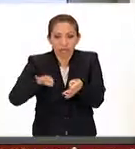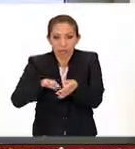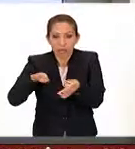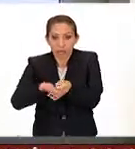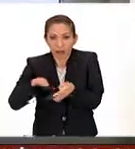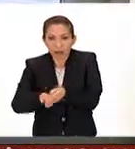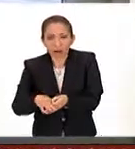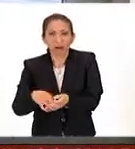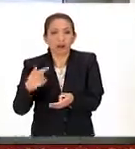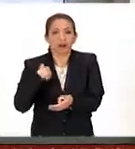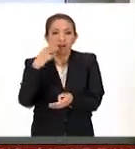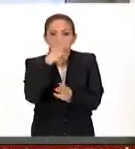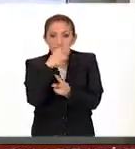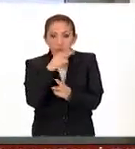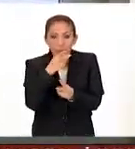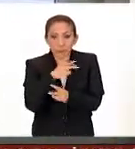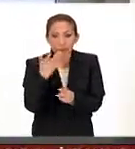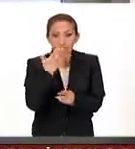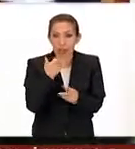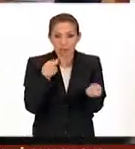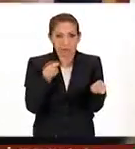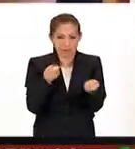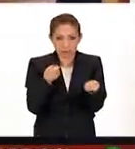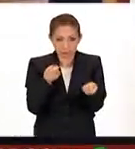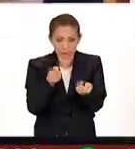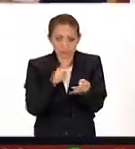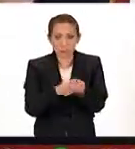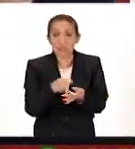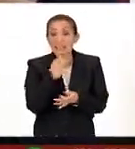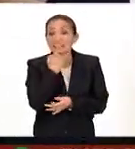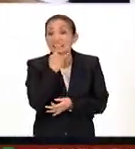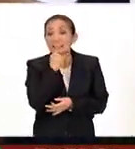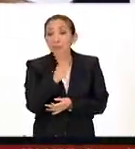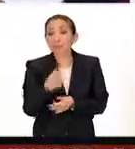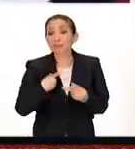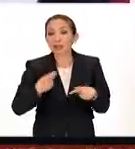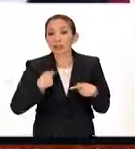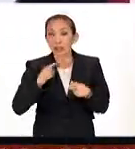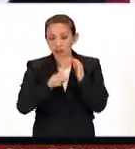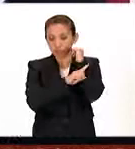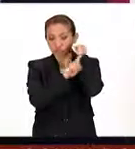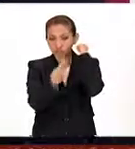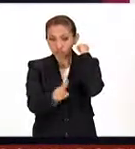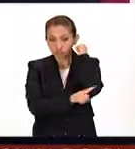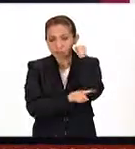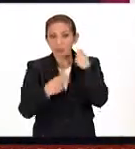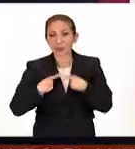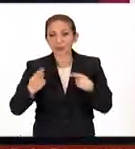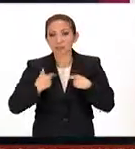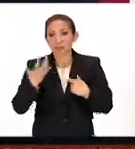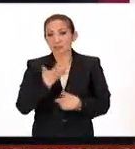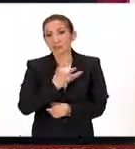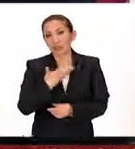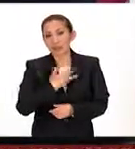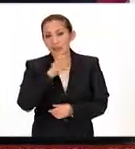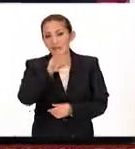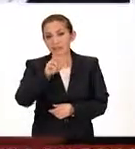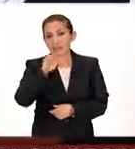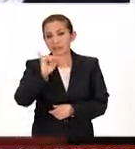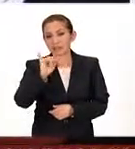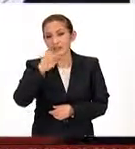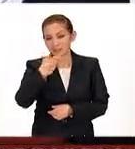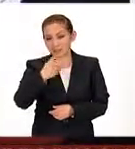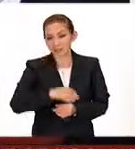controlada o enfermedad respiratoria crónica no controlada, así como personas embarazadas y personas que tienen VIH.